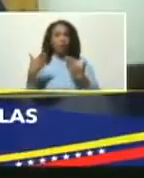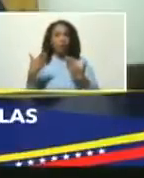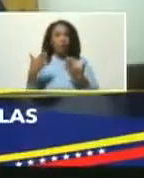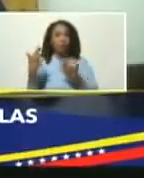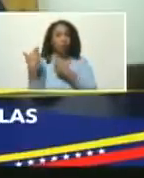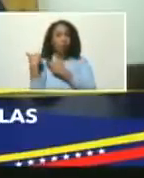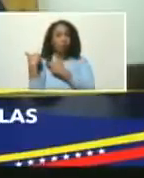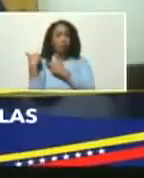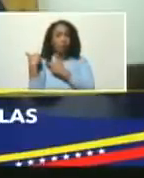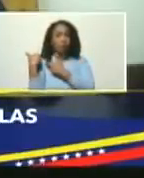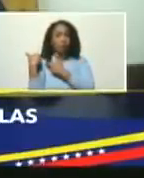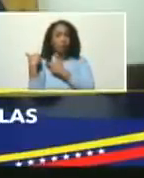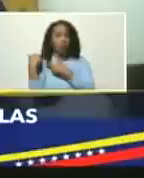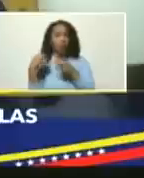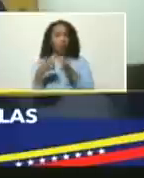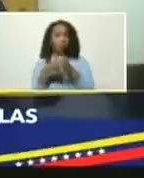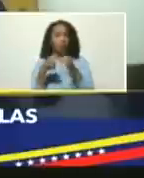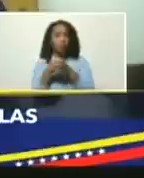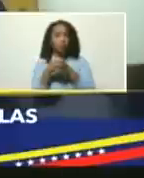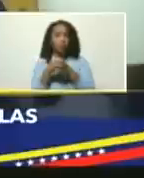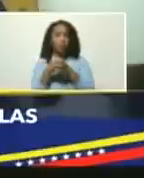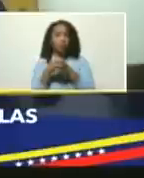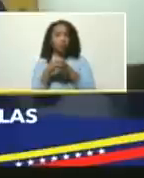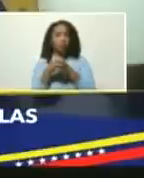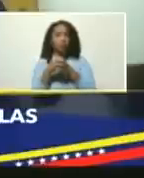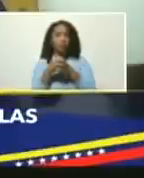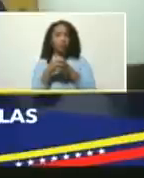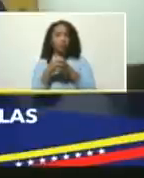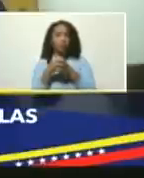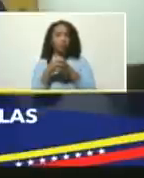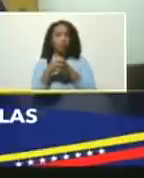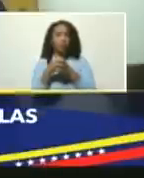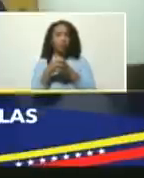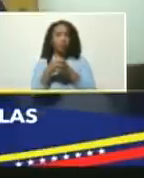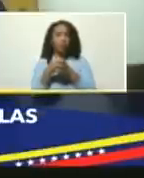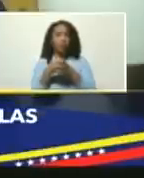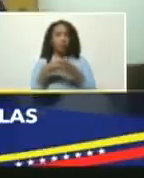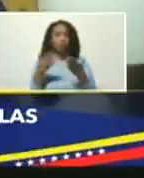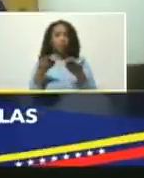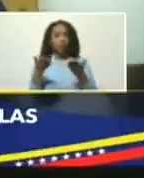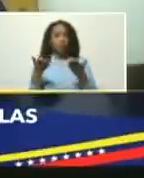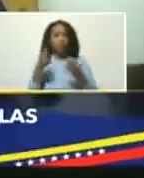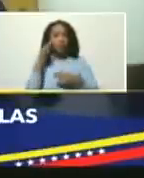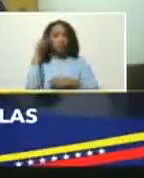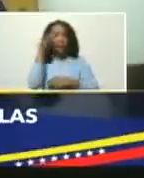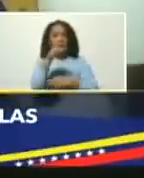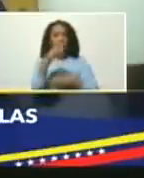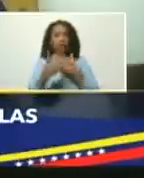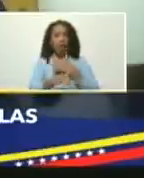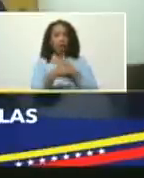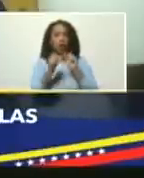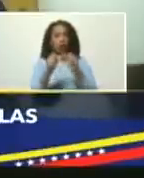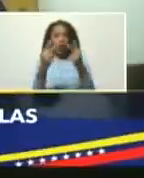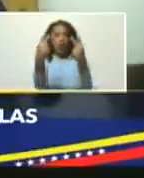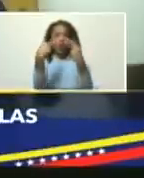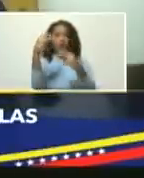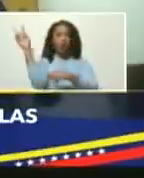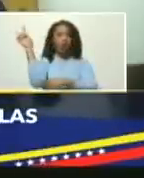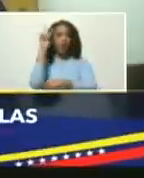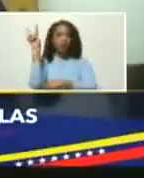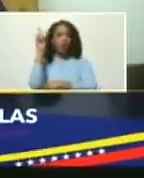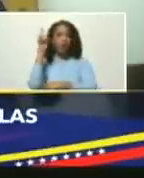corporaciones foráneas que ven y van a seguir viendo a venezuela